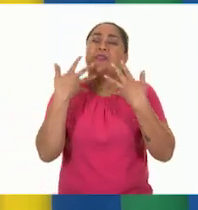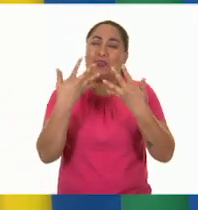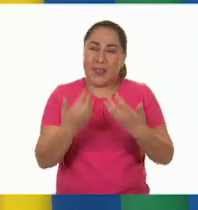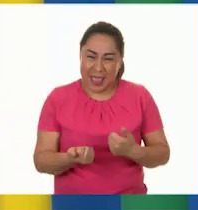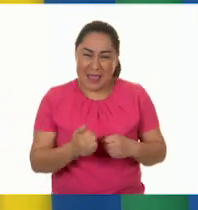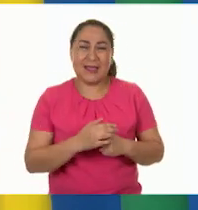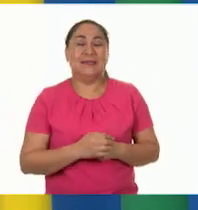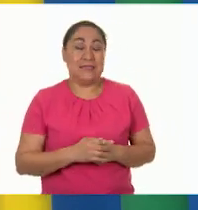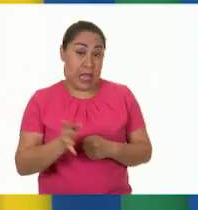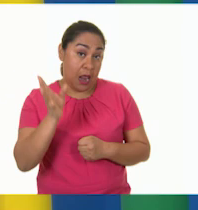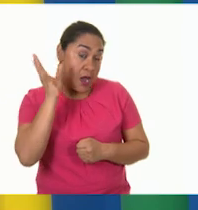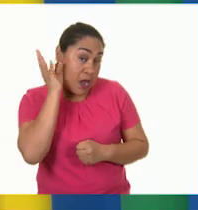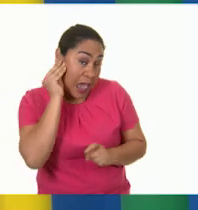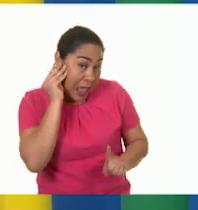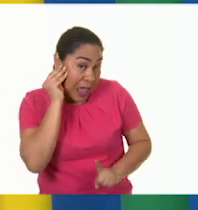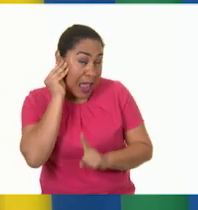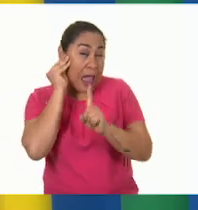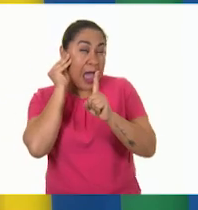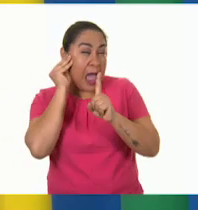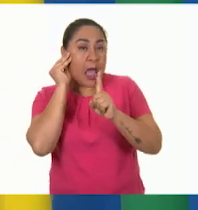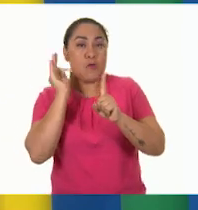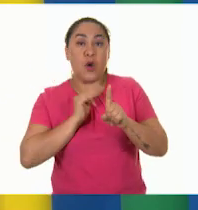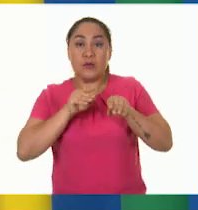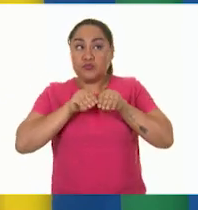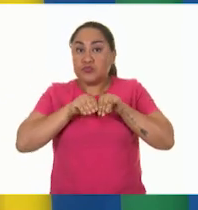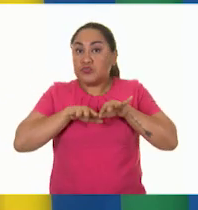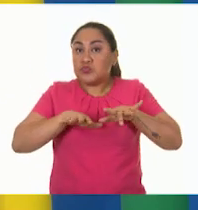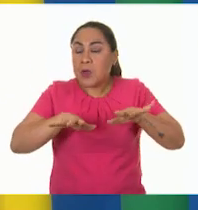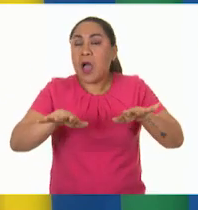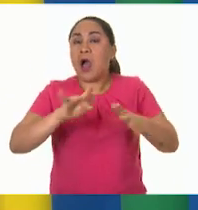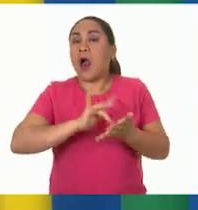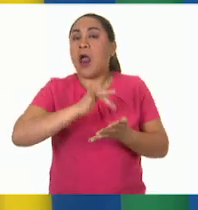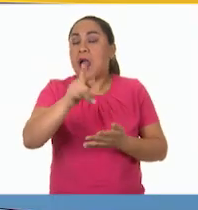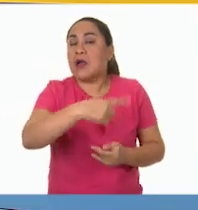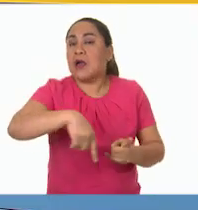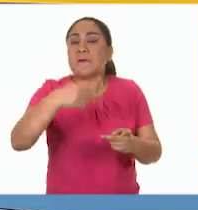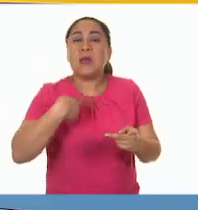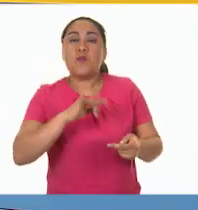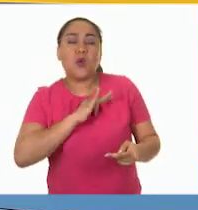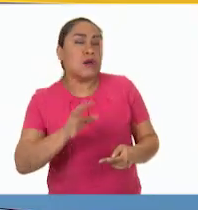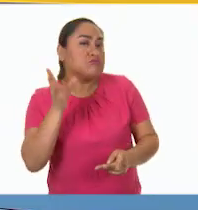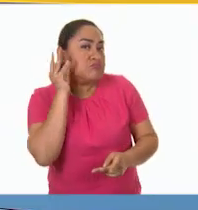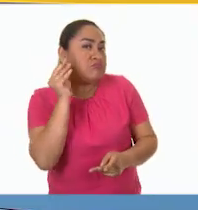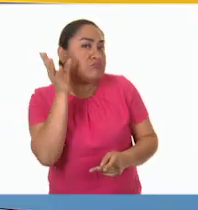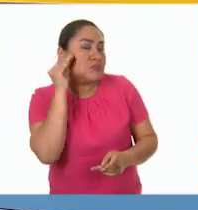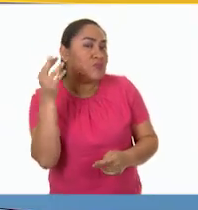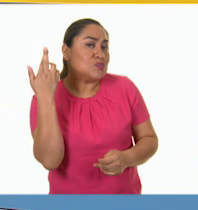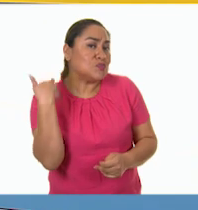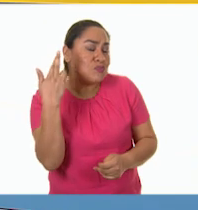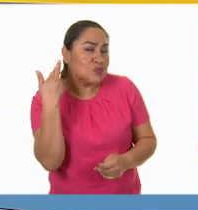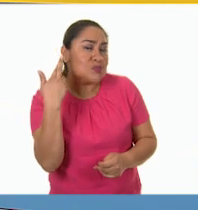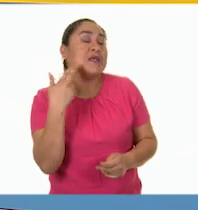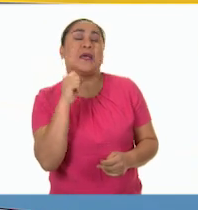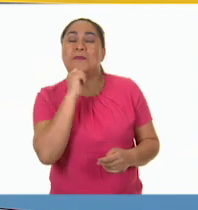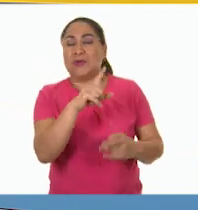dominante, logró moldear los gustos de las personas que la escuchaban. Claro. Y no solo los gustos, también las opiniones.